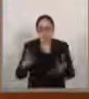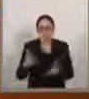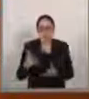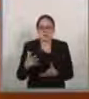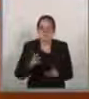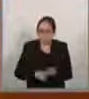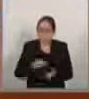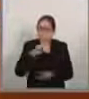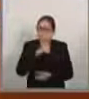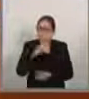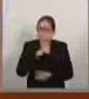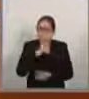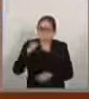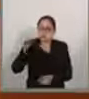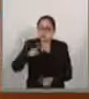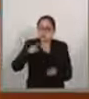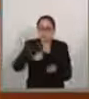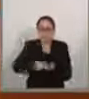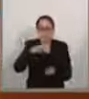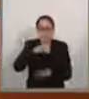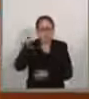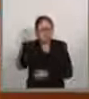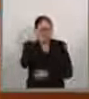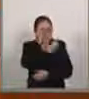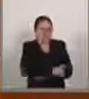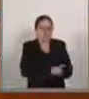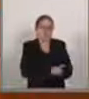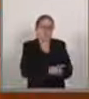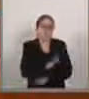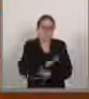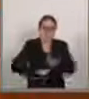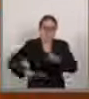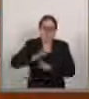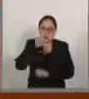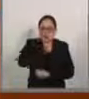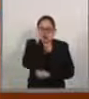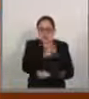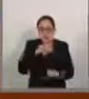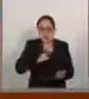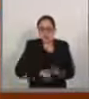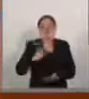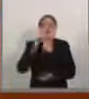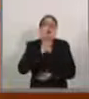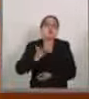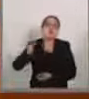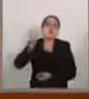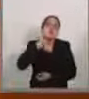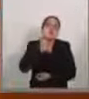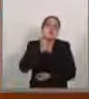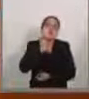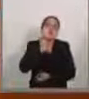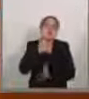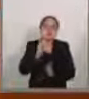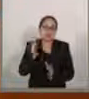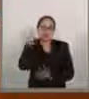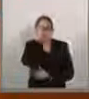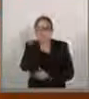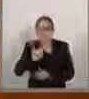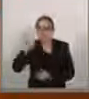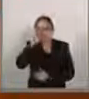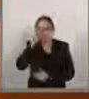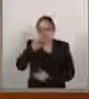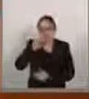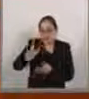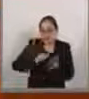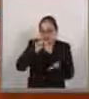entonces estamos hablando de una situación muy compleja que si ya la Cámara de Diputados ciertamente estaba revisando la ley